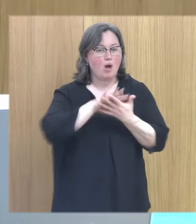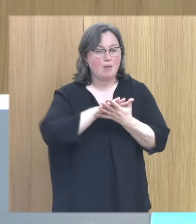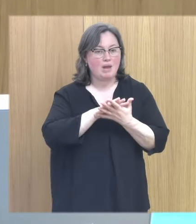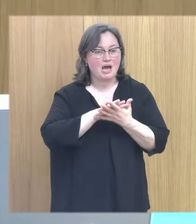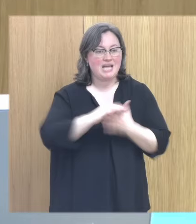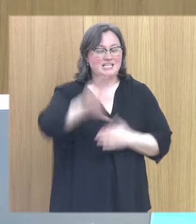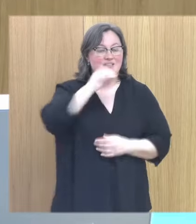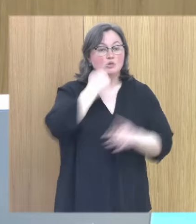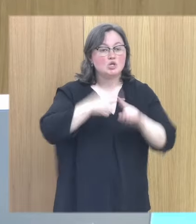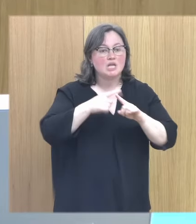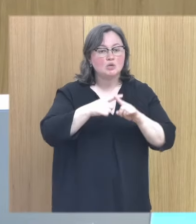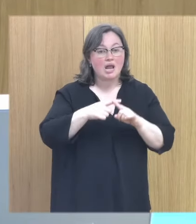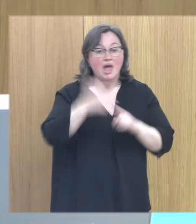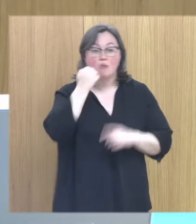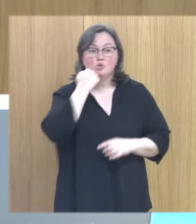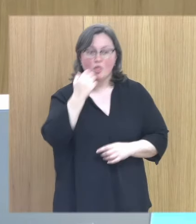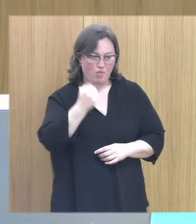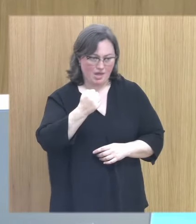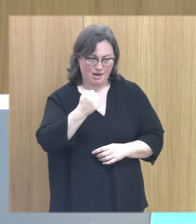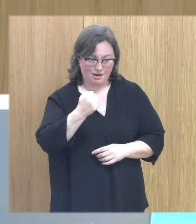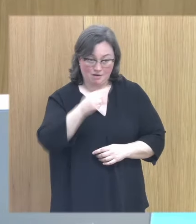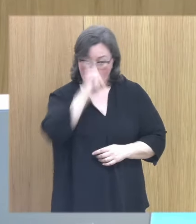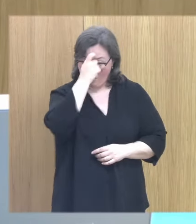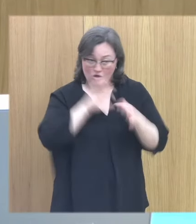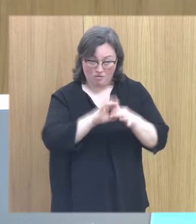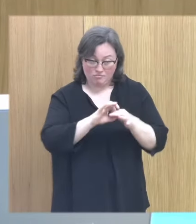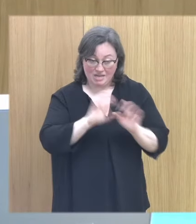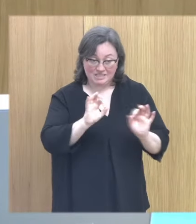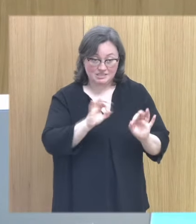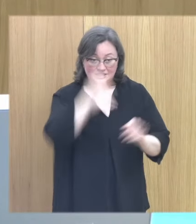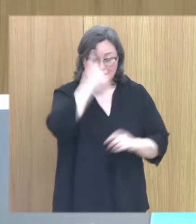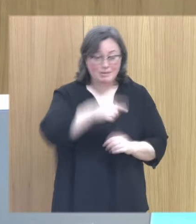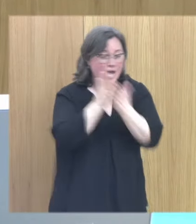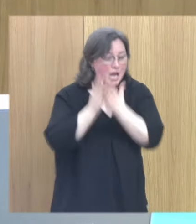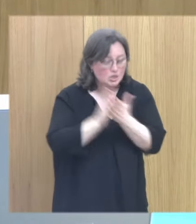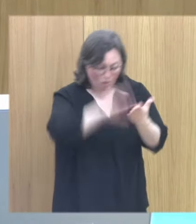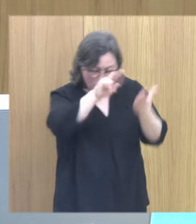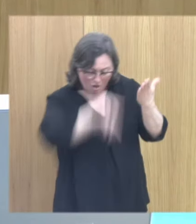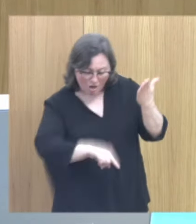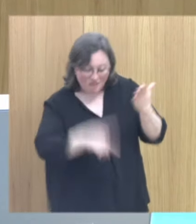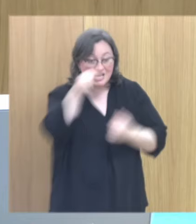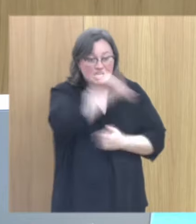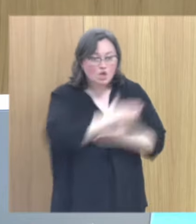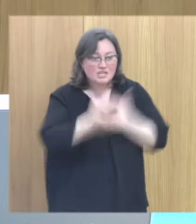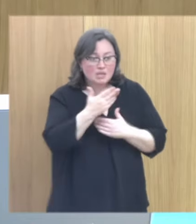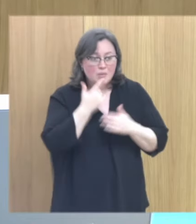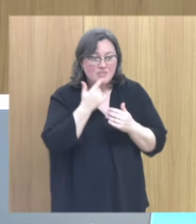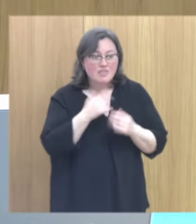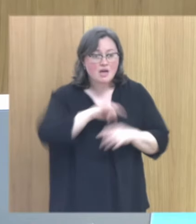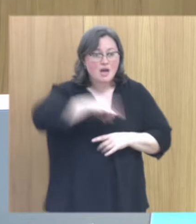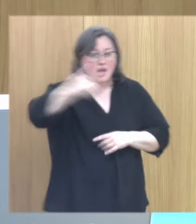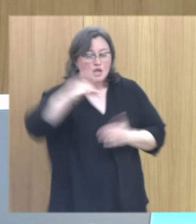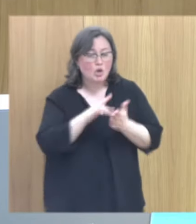uno entiende que el abuso sexual es una cuestión de abuso de poder entiende porque los pocos estudios que hay hablan de que un niño con discapacidad tiene siete veces más